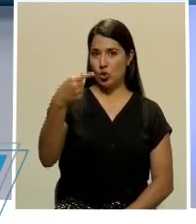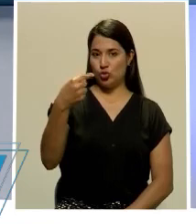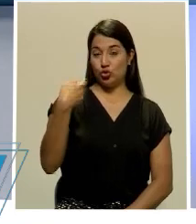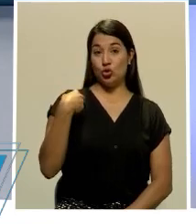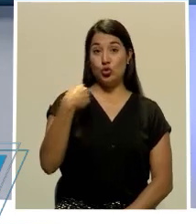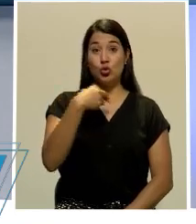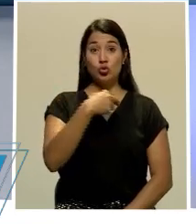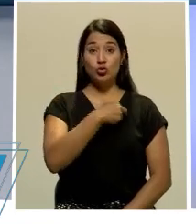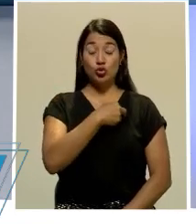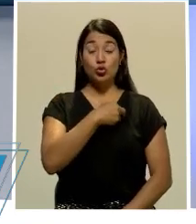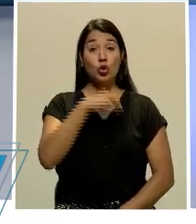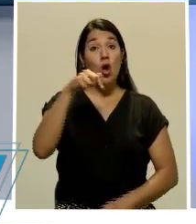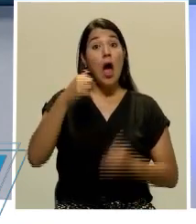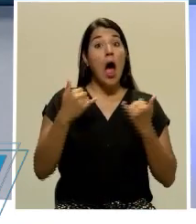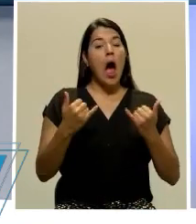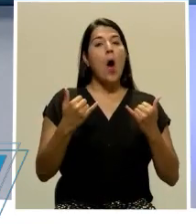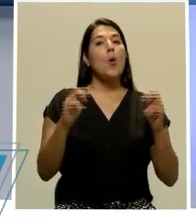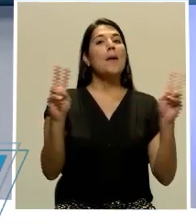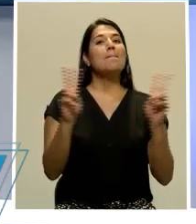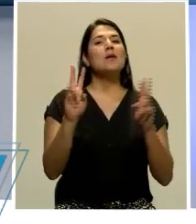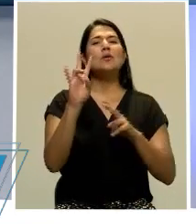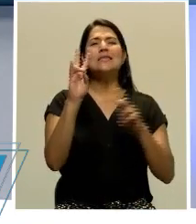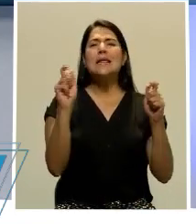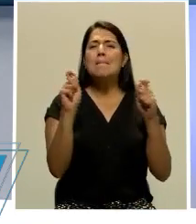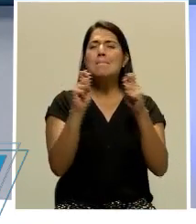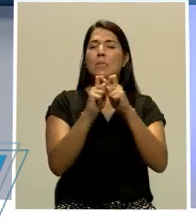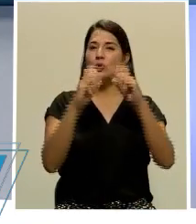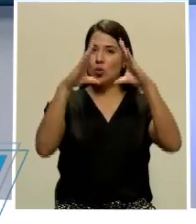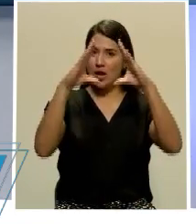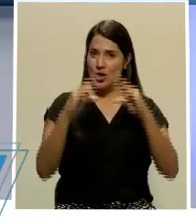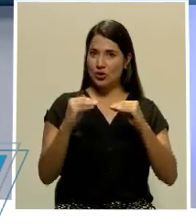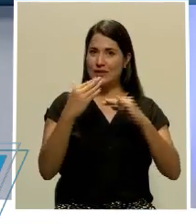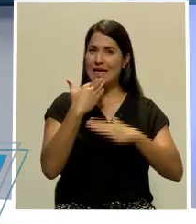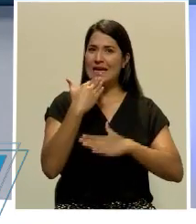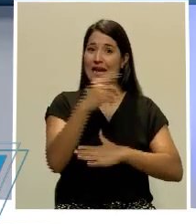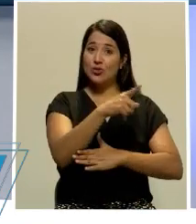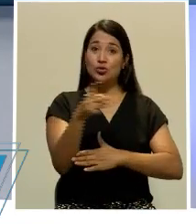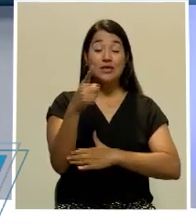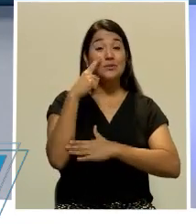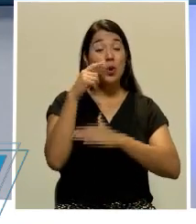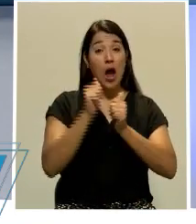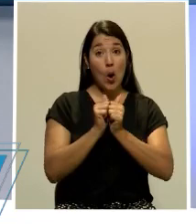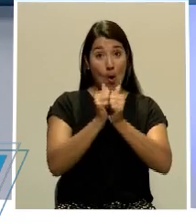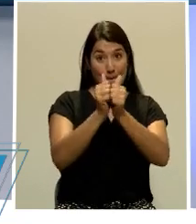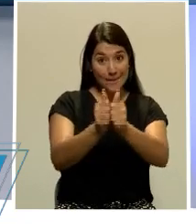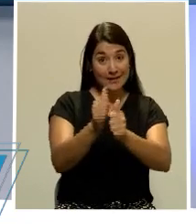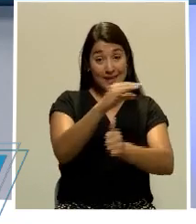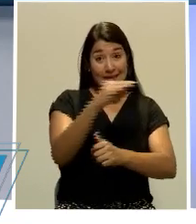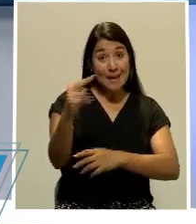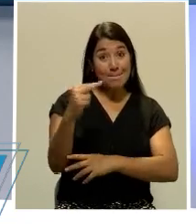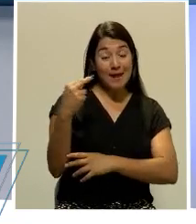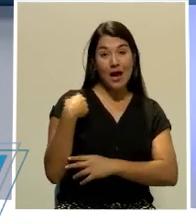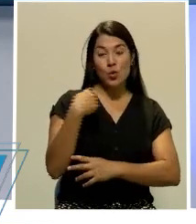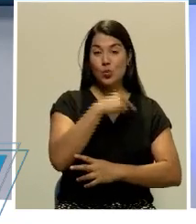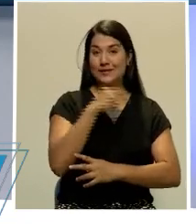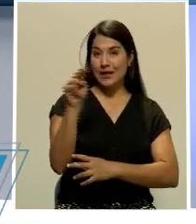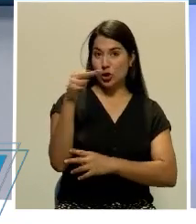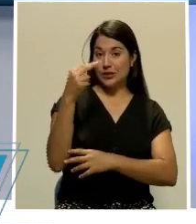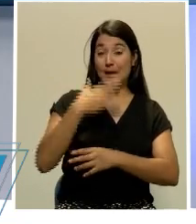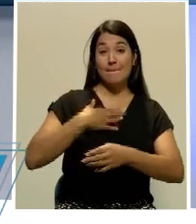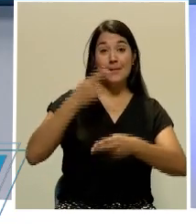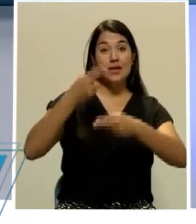estamos en vivo a las 7 en punto de la noche, les agradecemos que nos acompañen y que se informen con nosotros,